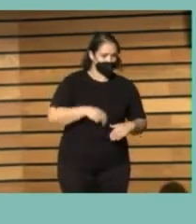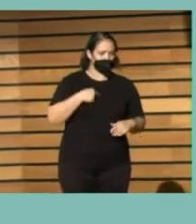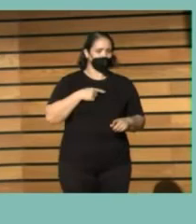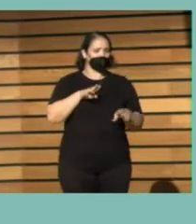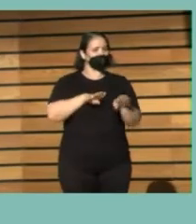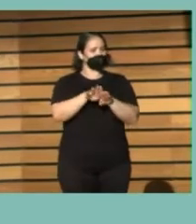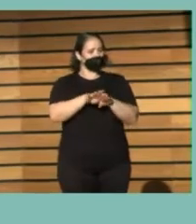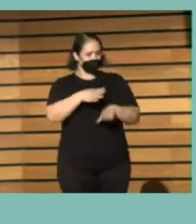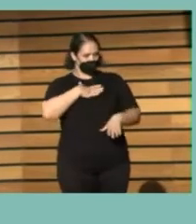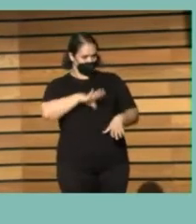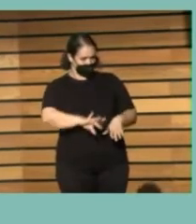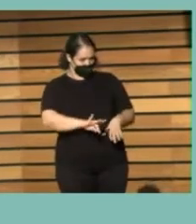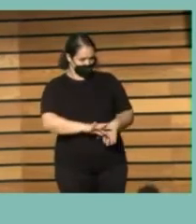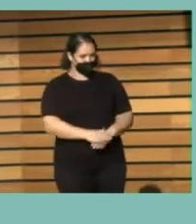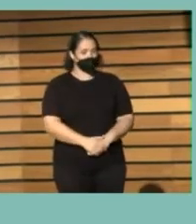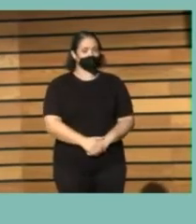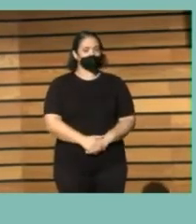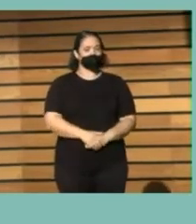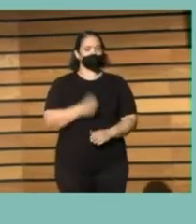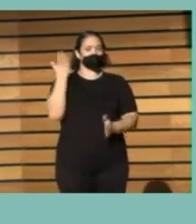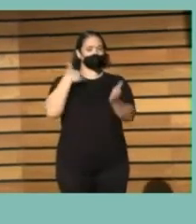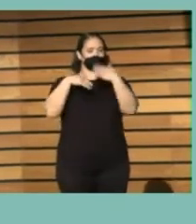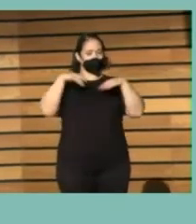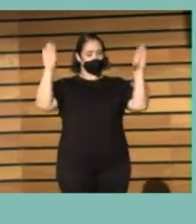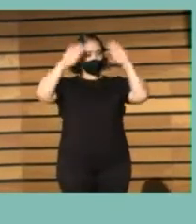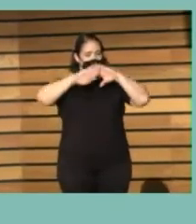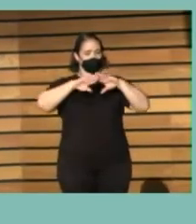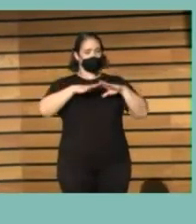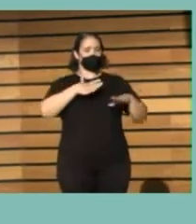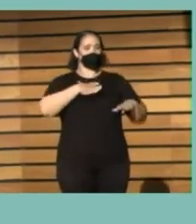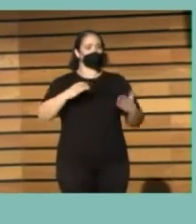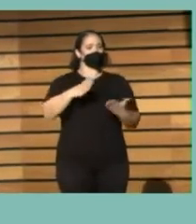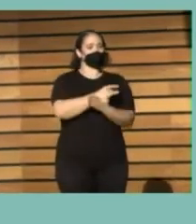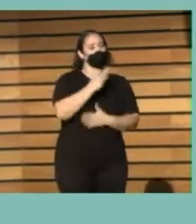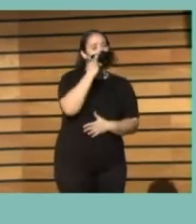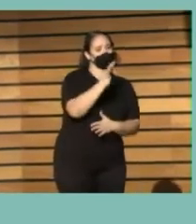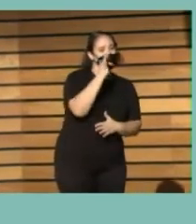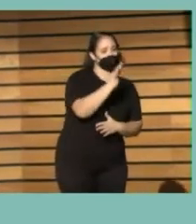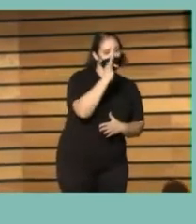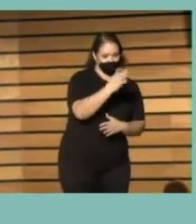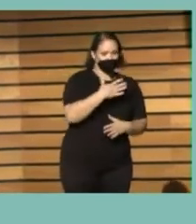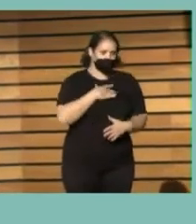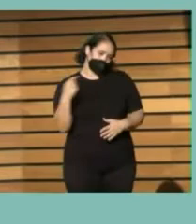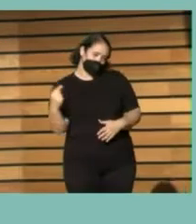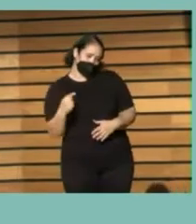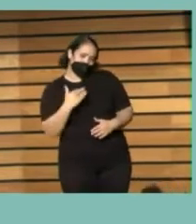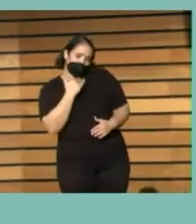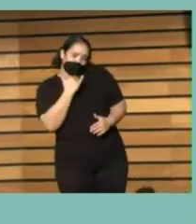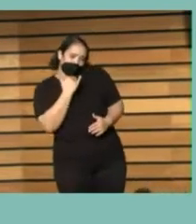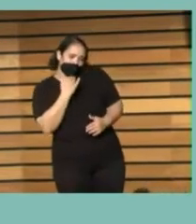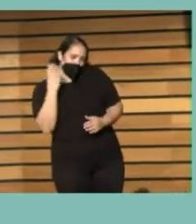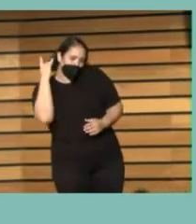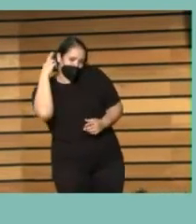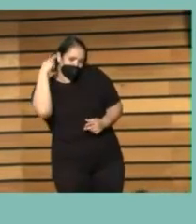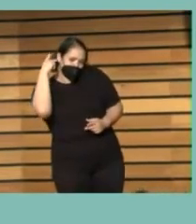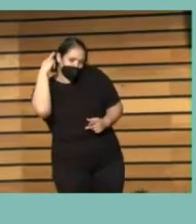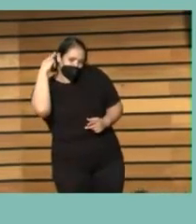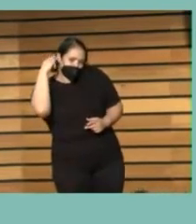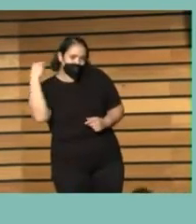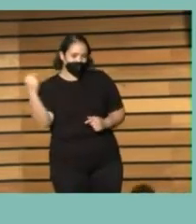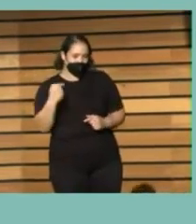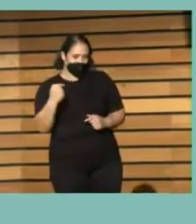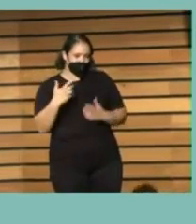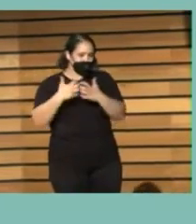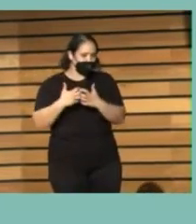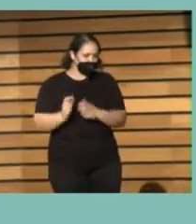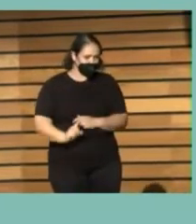críticos. Pero, como anoche me decía alguien, no todo puede ser positivo, también hay que tener ese pepito grillo que nos dice y qué no funciona